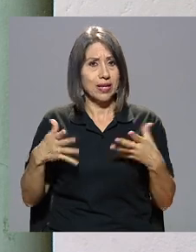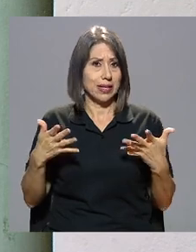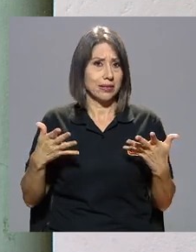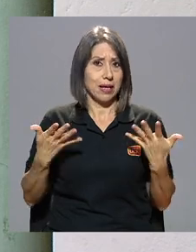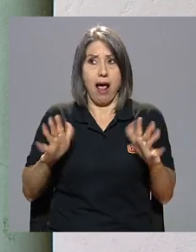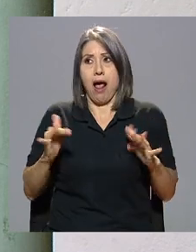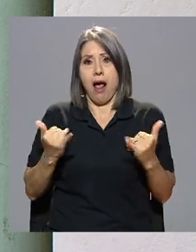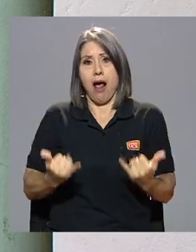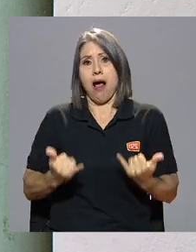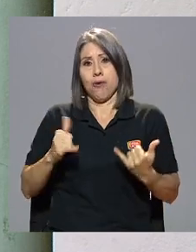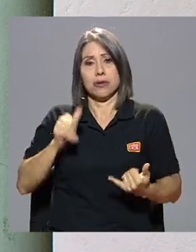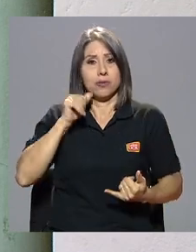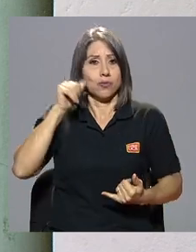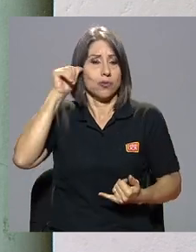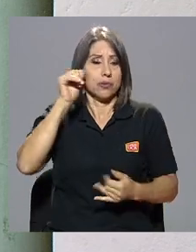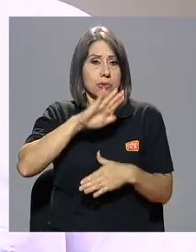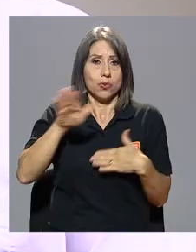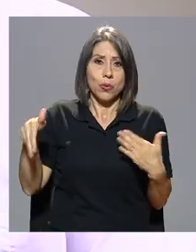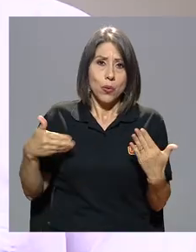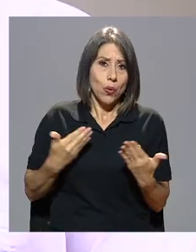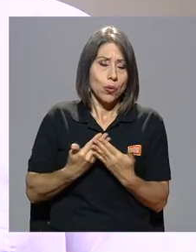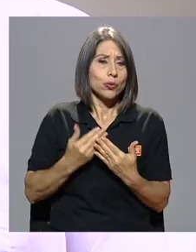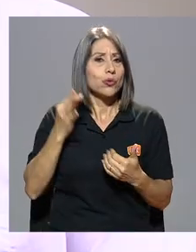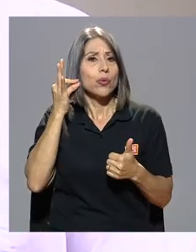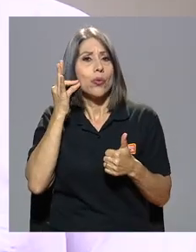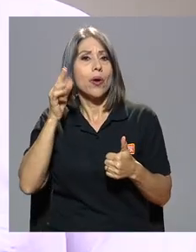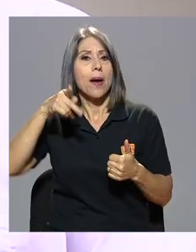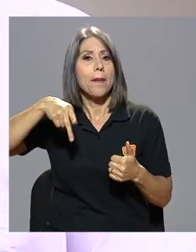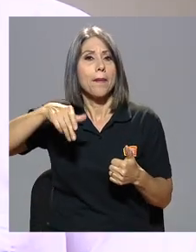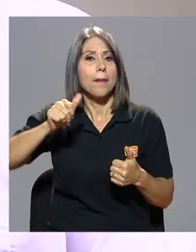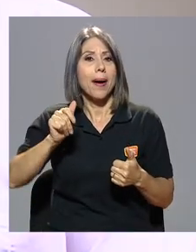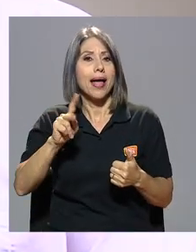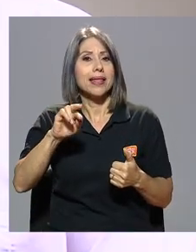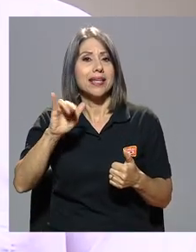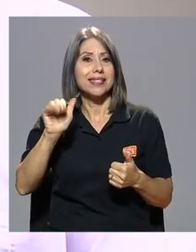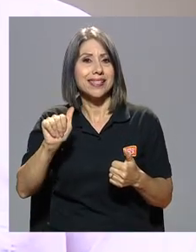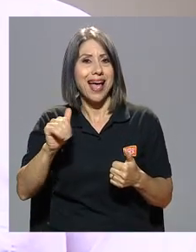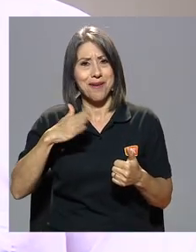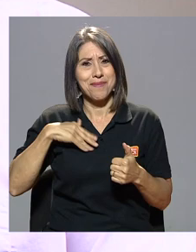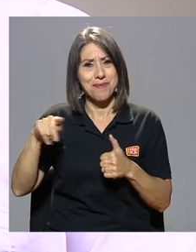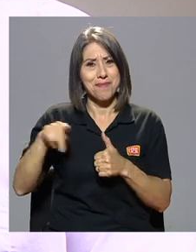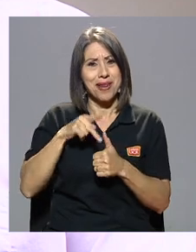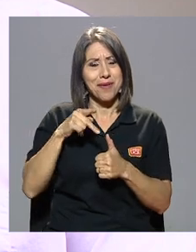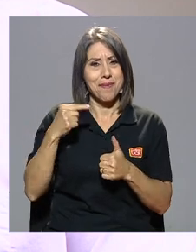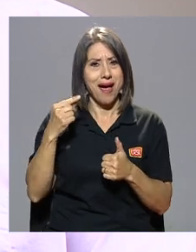ahora, bueno, somos adultos todos. Patricia, mi prima,